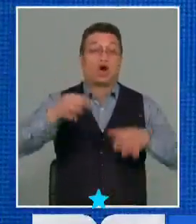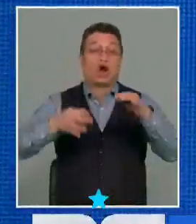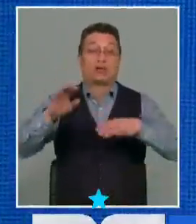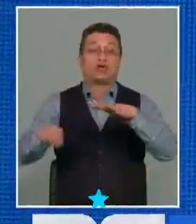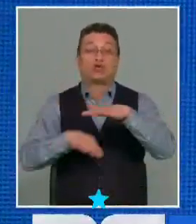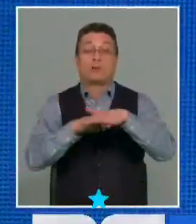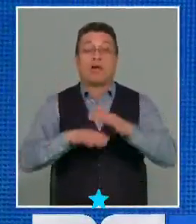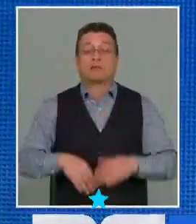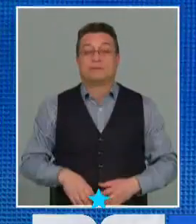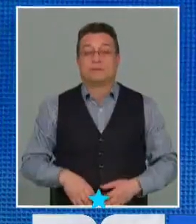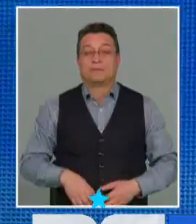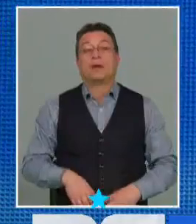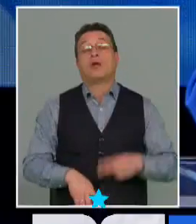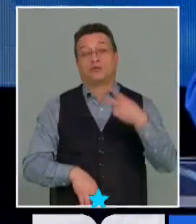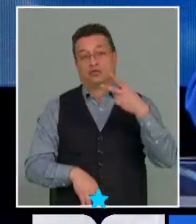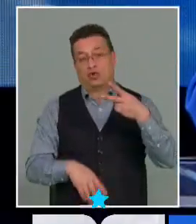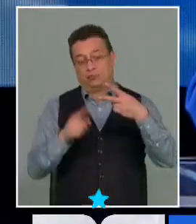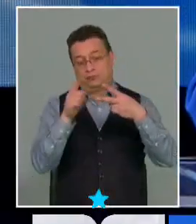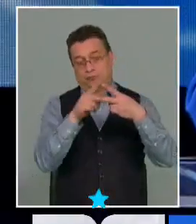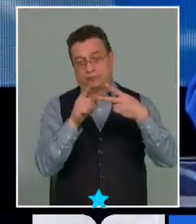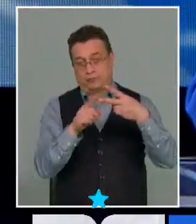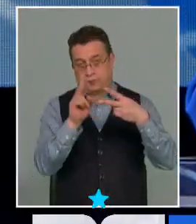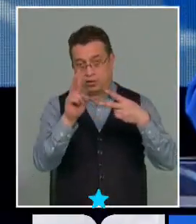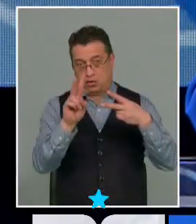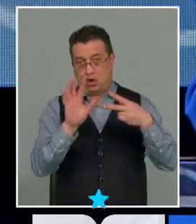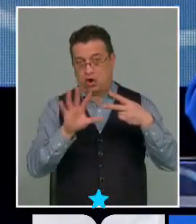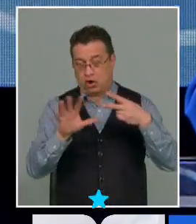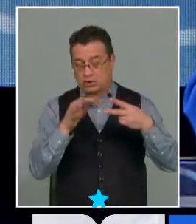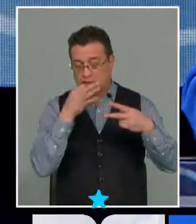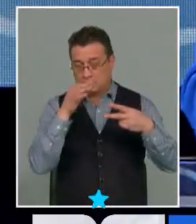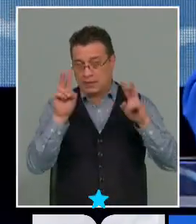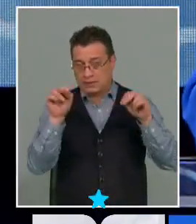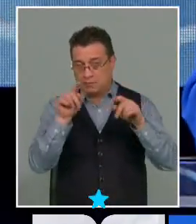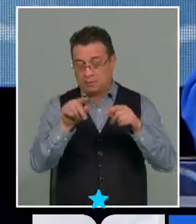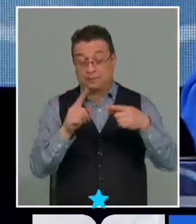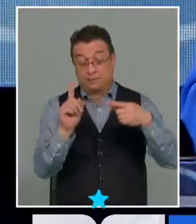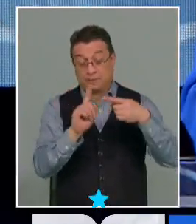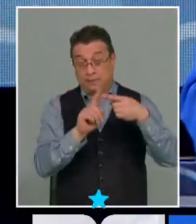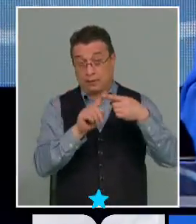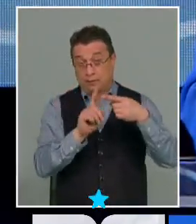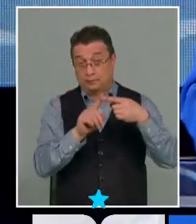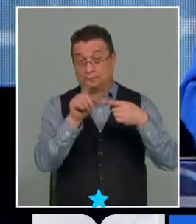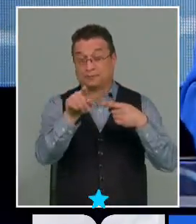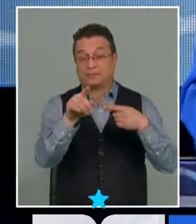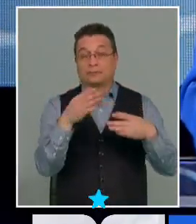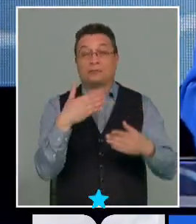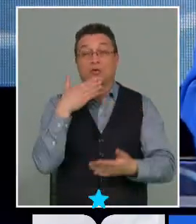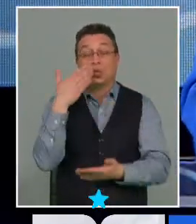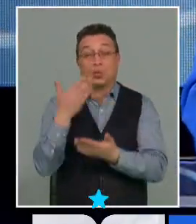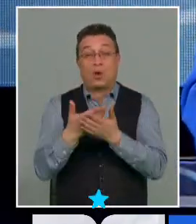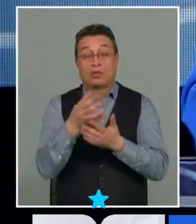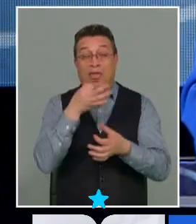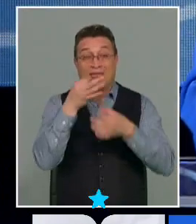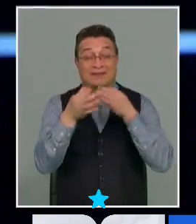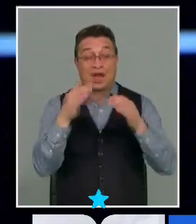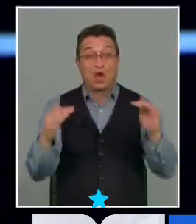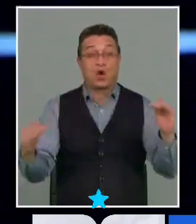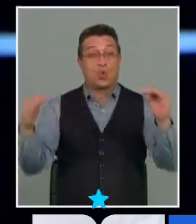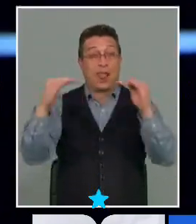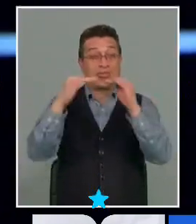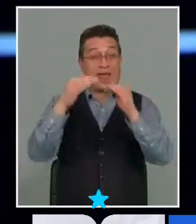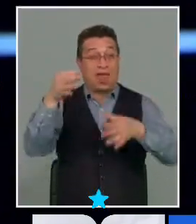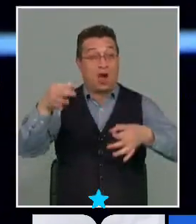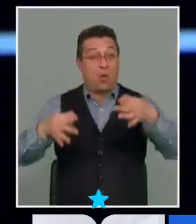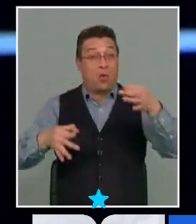Marisol dos puntos en relación con lo que estamos conversando primero cuando hablamos de igualdad jurídicamente